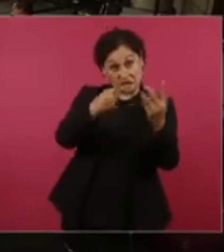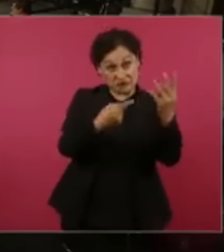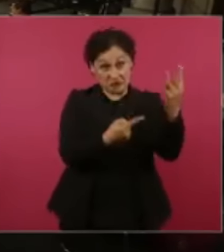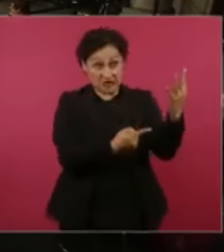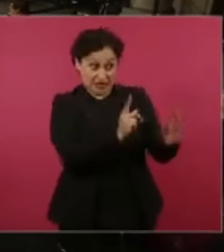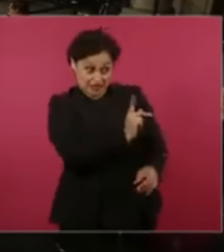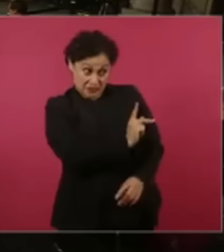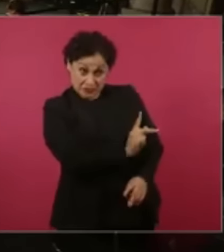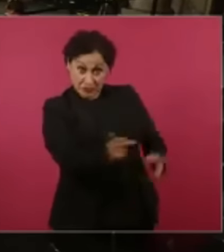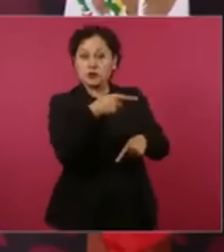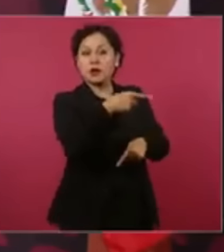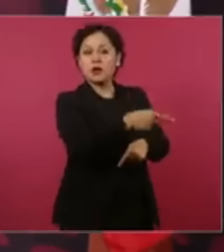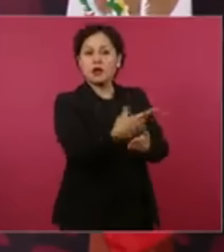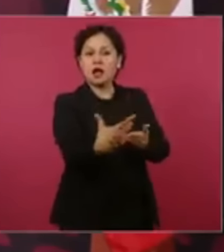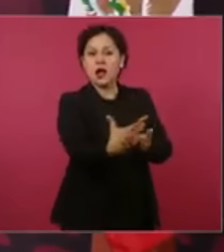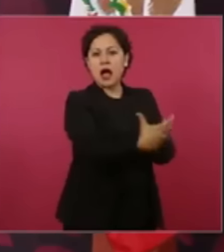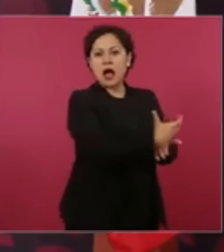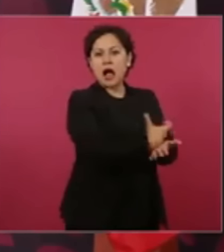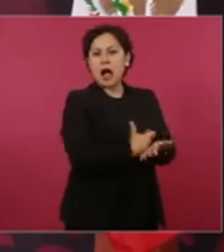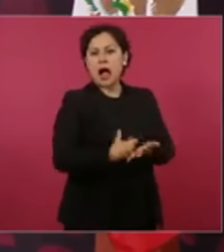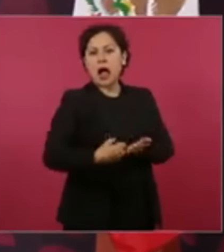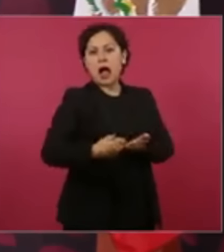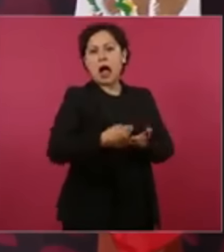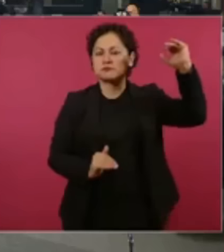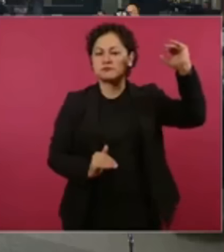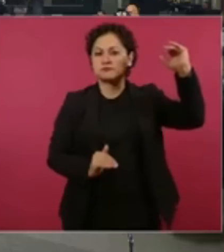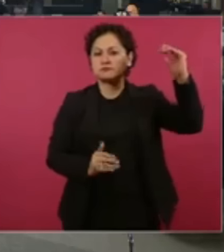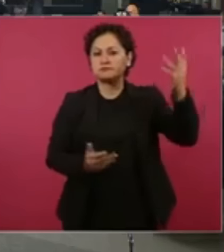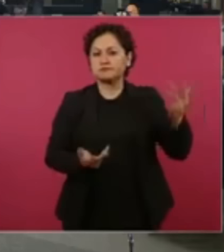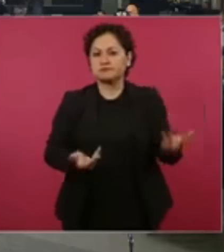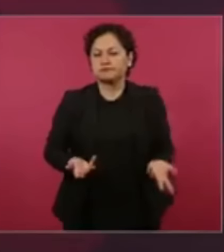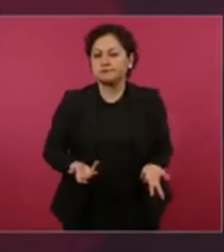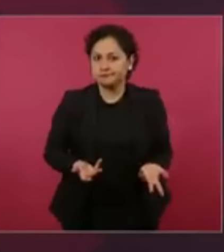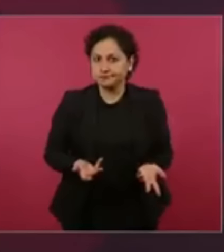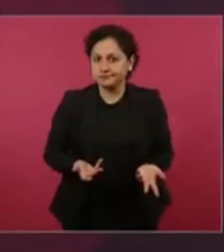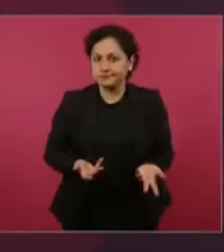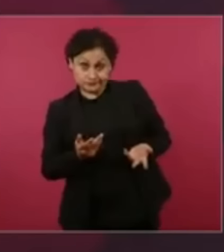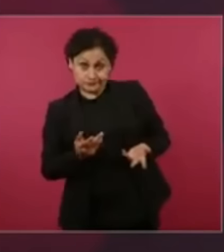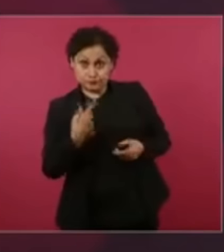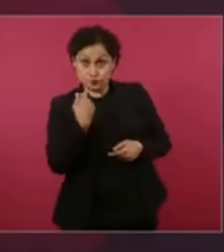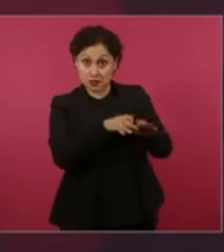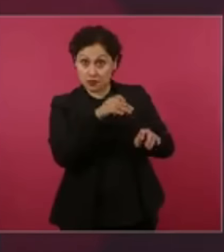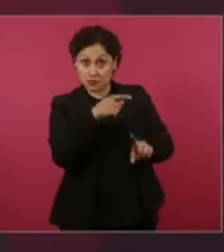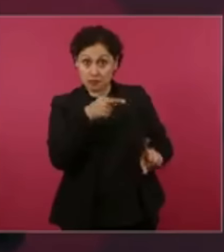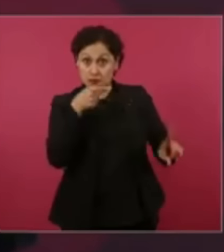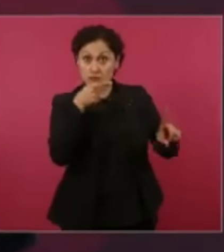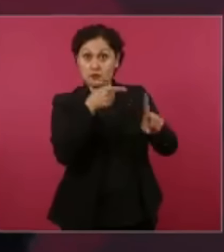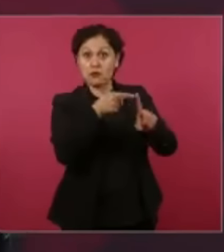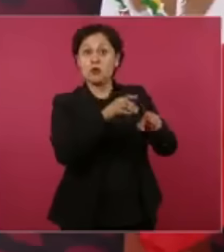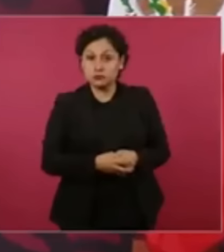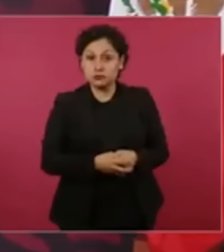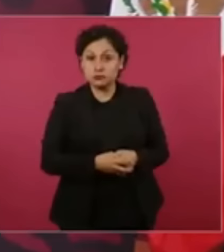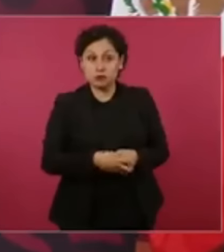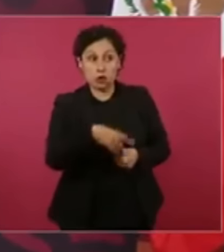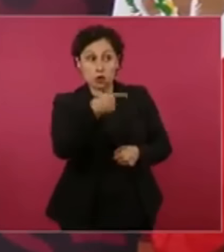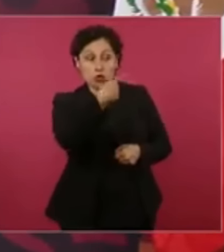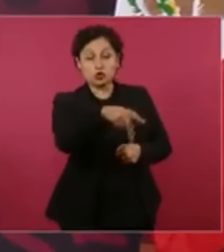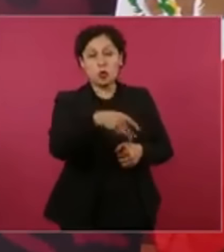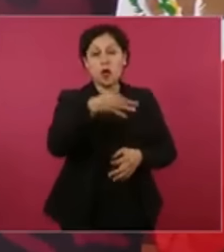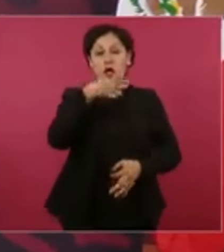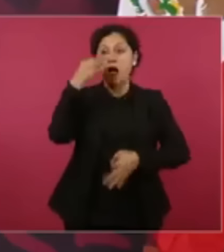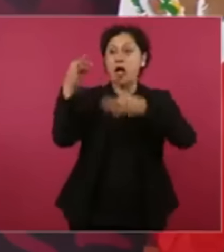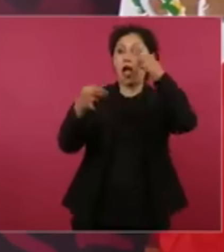cinco veces más que lo que gana el presidente de México. Y esa es su función principal, el alarmismo y